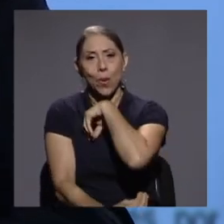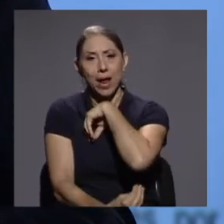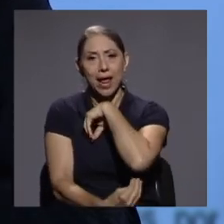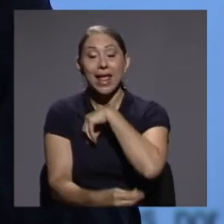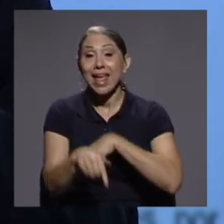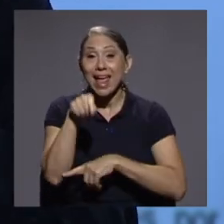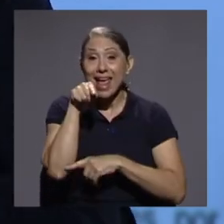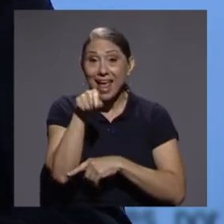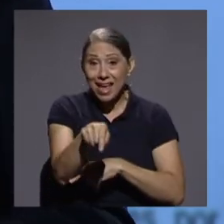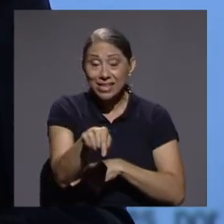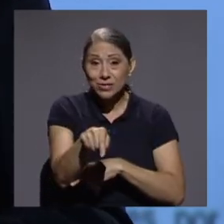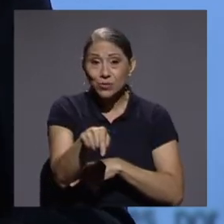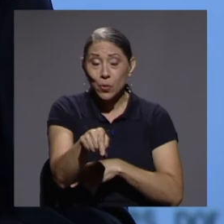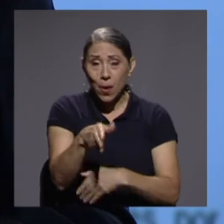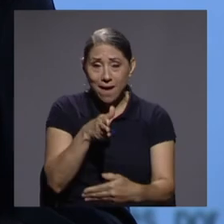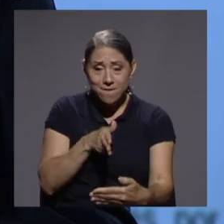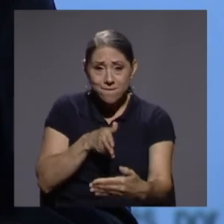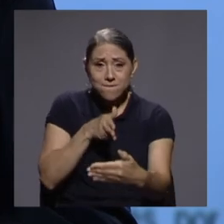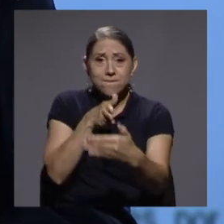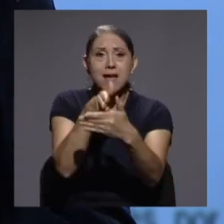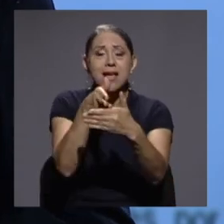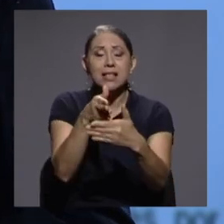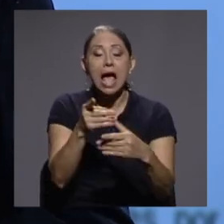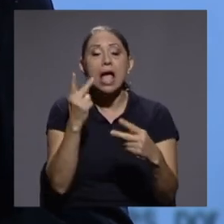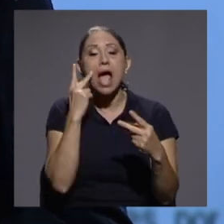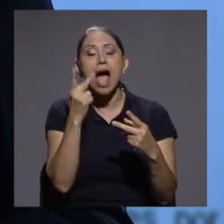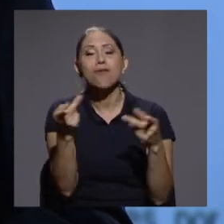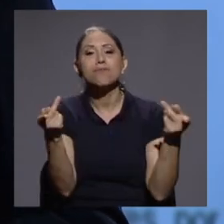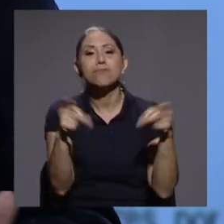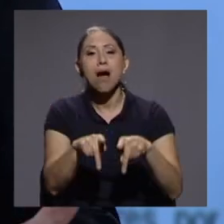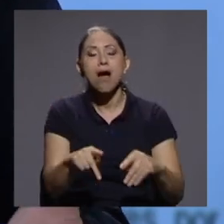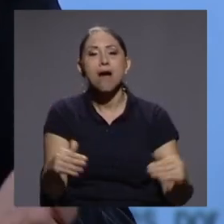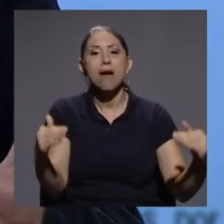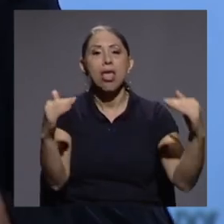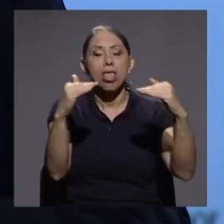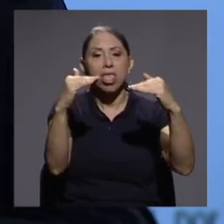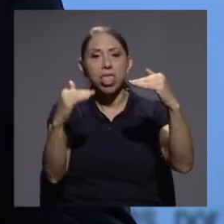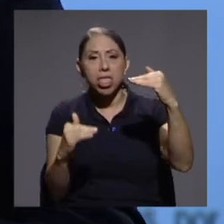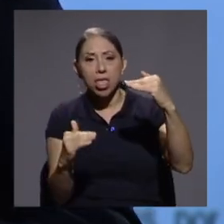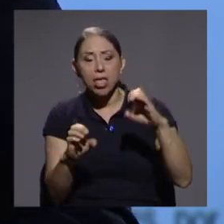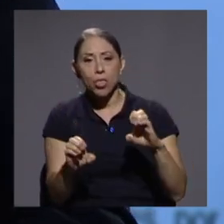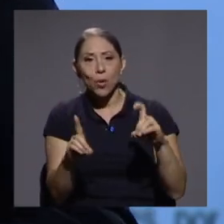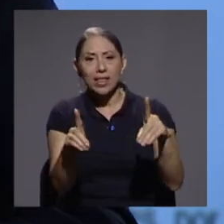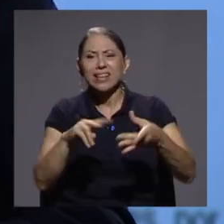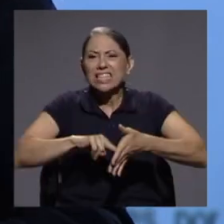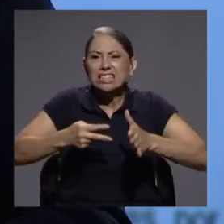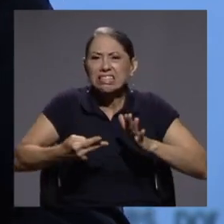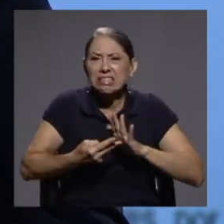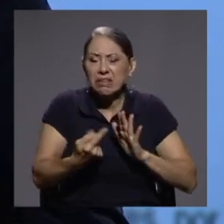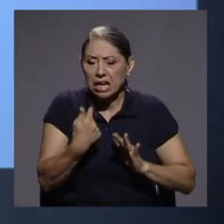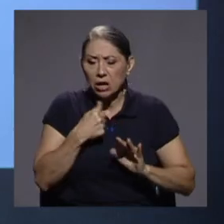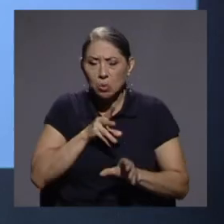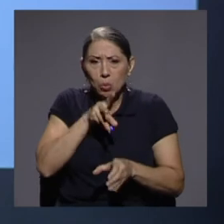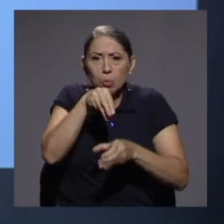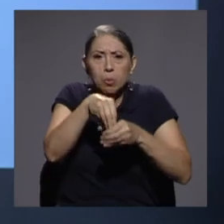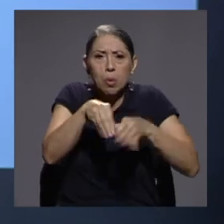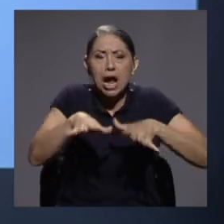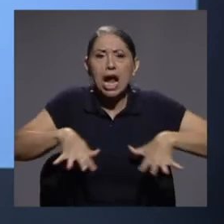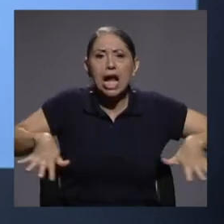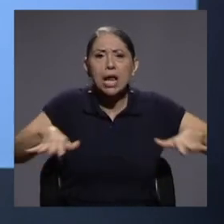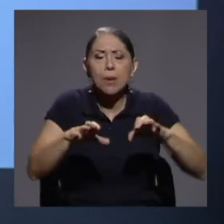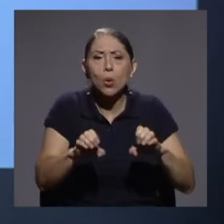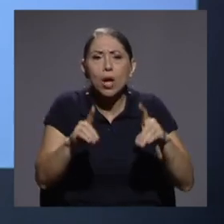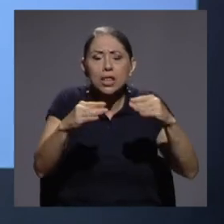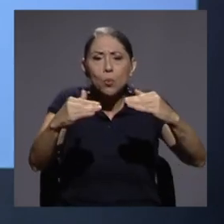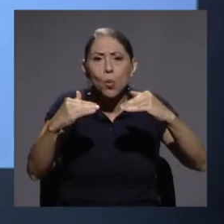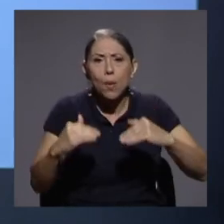en nuestras brechas educativas. ¿Pero qué implica estar en un hogar con clima educativo bajo? En